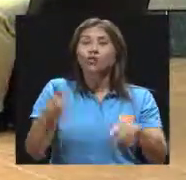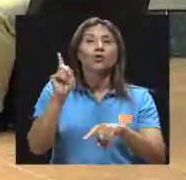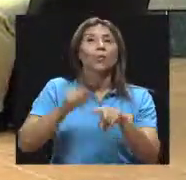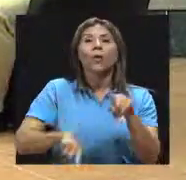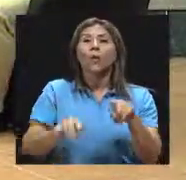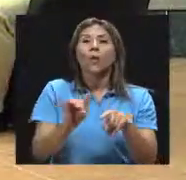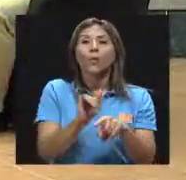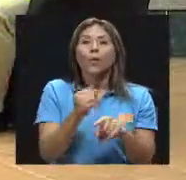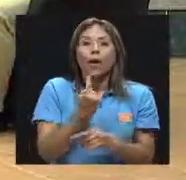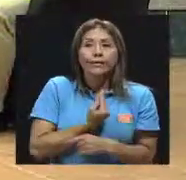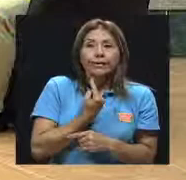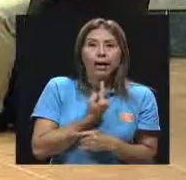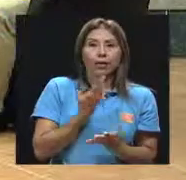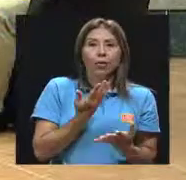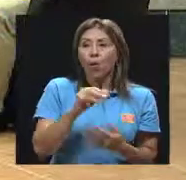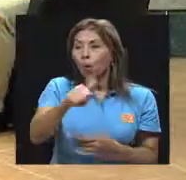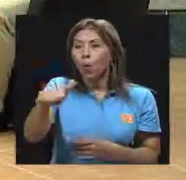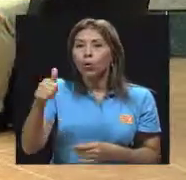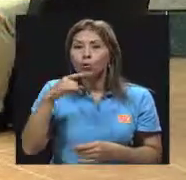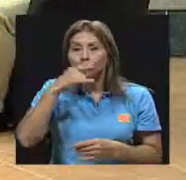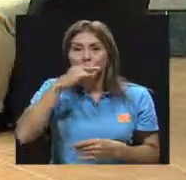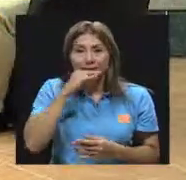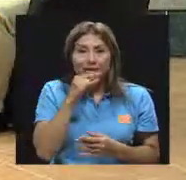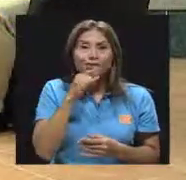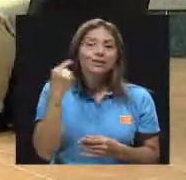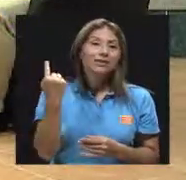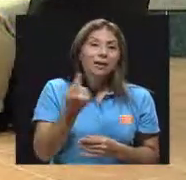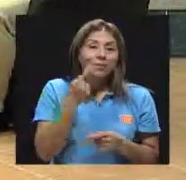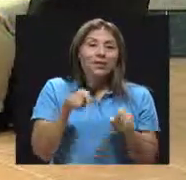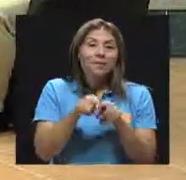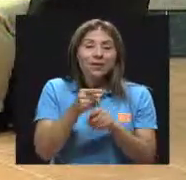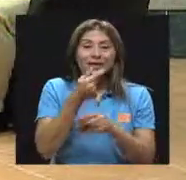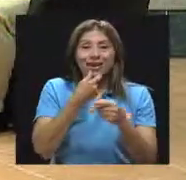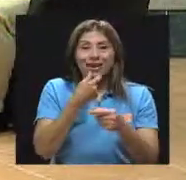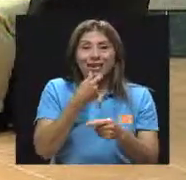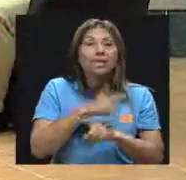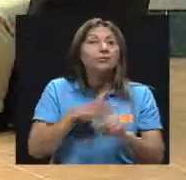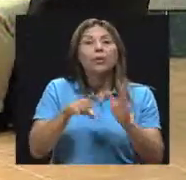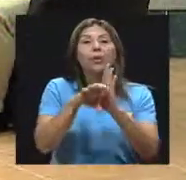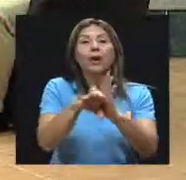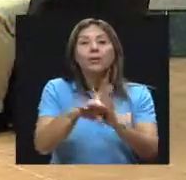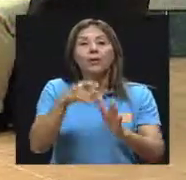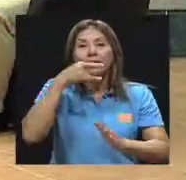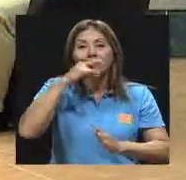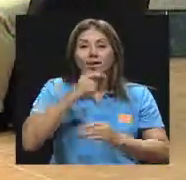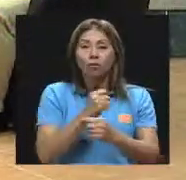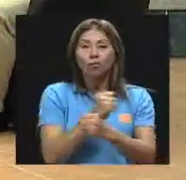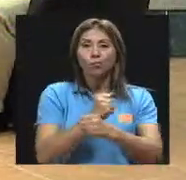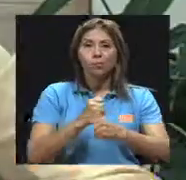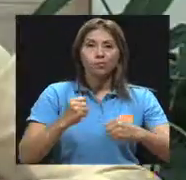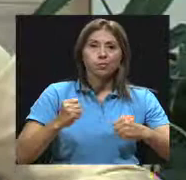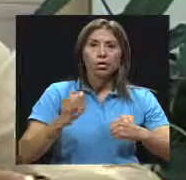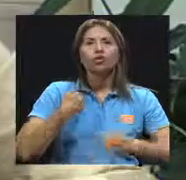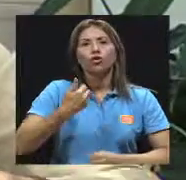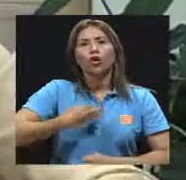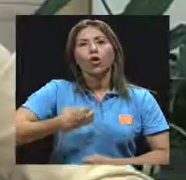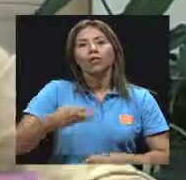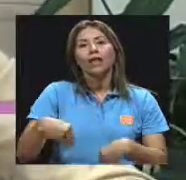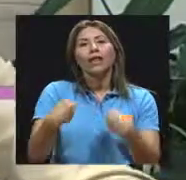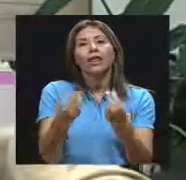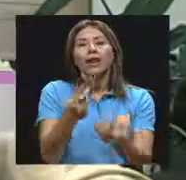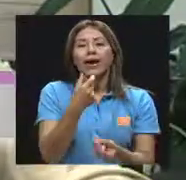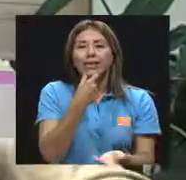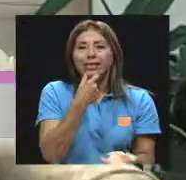problema es si yo tengo un niño con sobrepeso y le pongo galletas todos los días. Porque entonces sí hay que identificar el tipo de